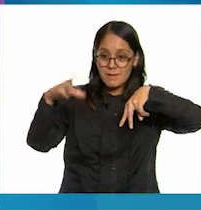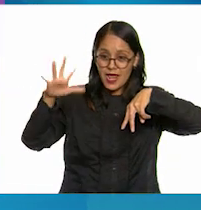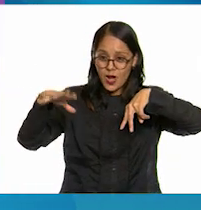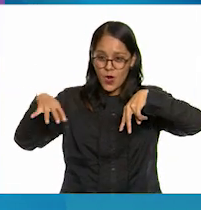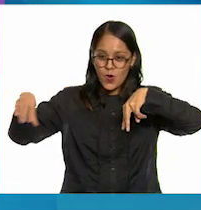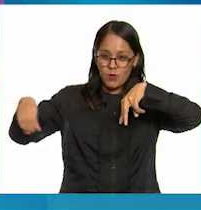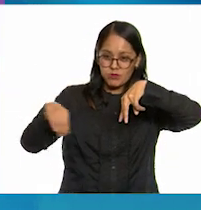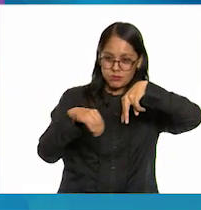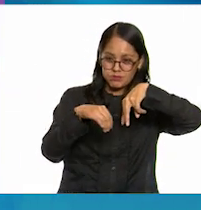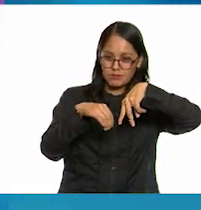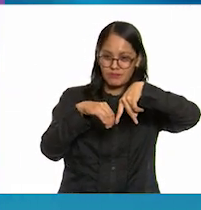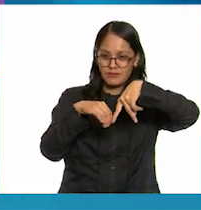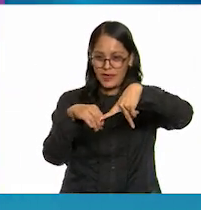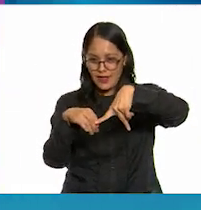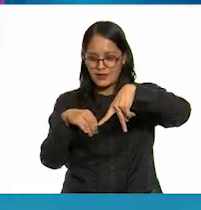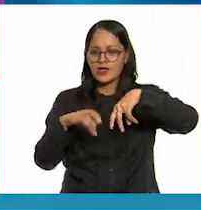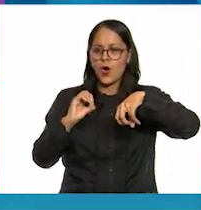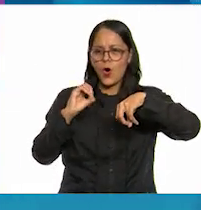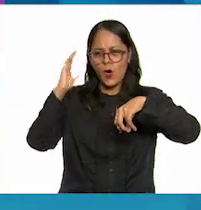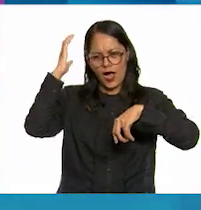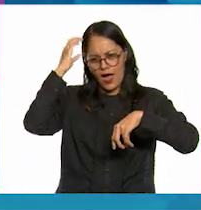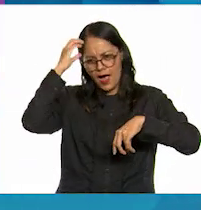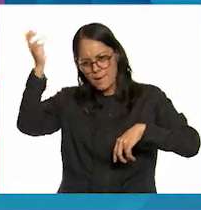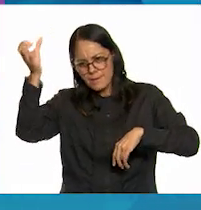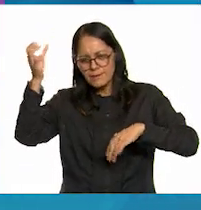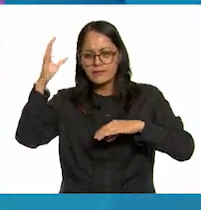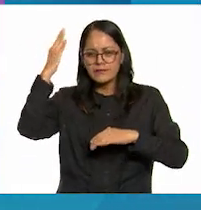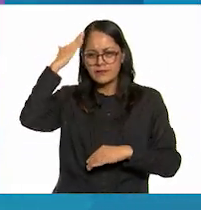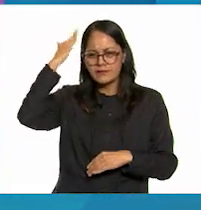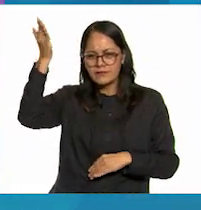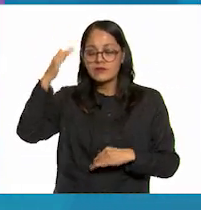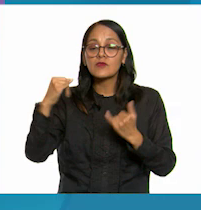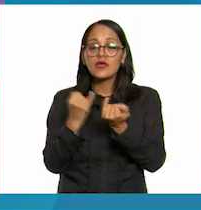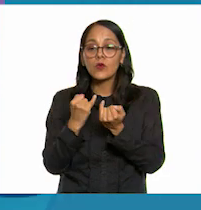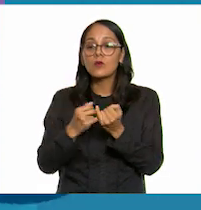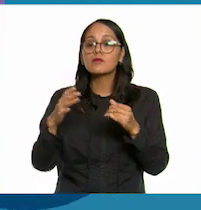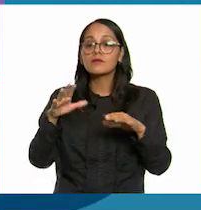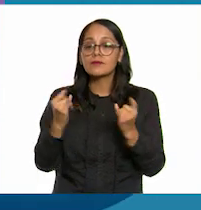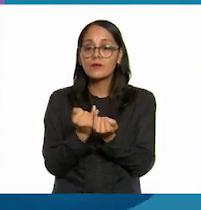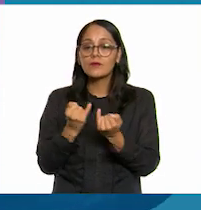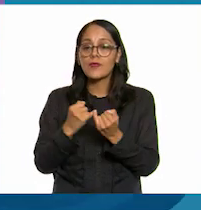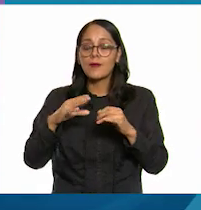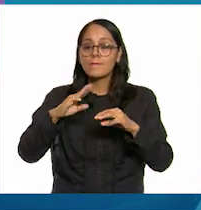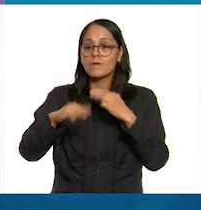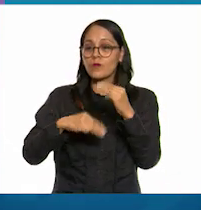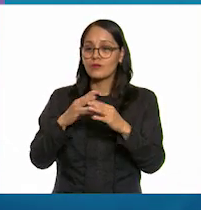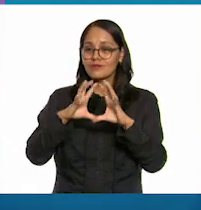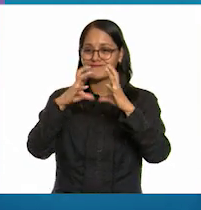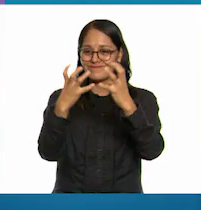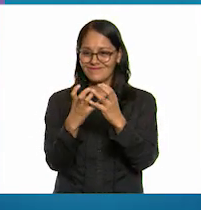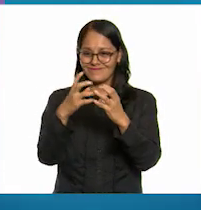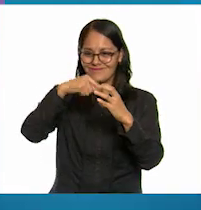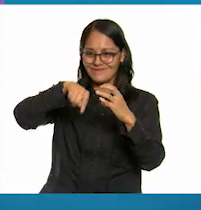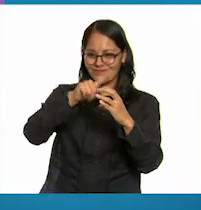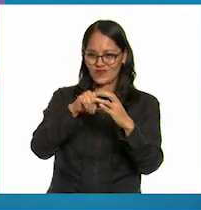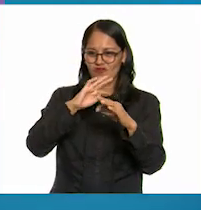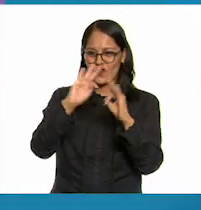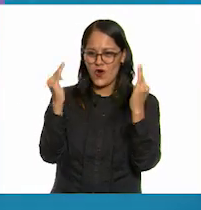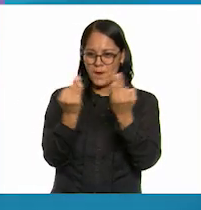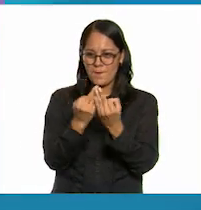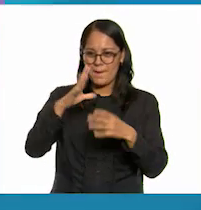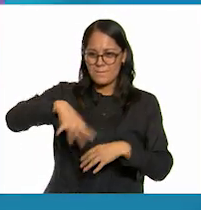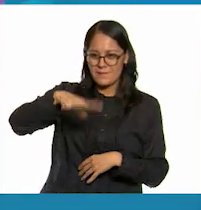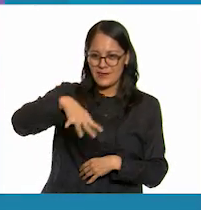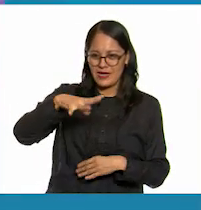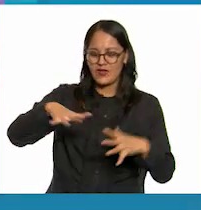con el pie o con la cabeza o con el pecho también modifica el estado de movimiento del balón hacia otro lado ya sea